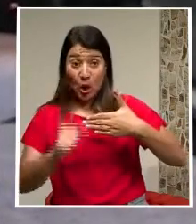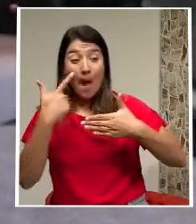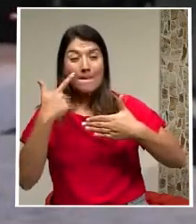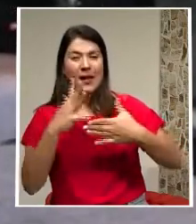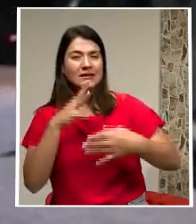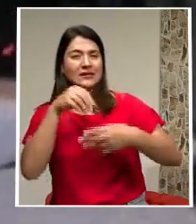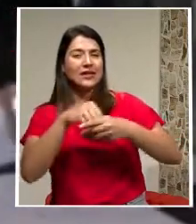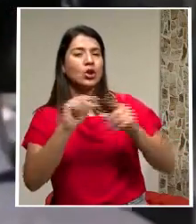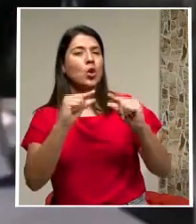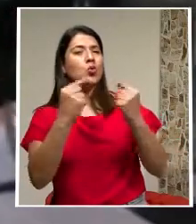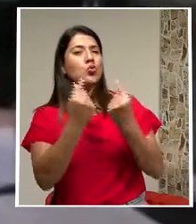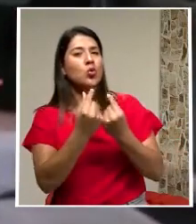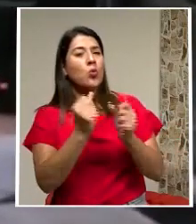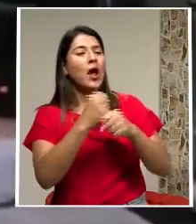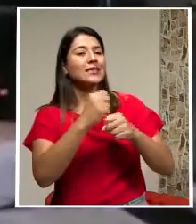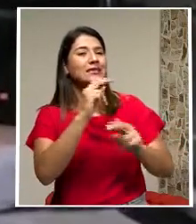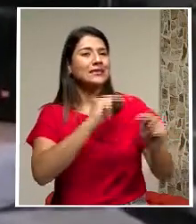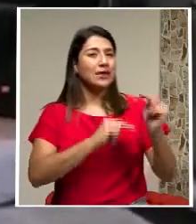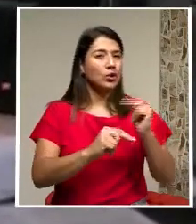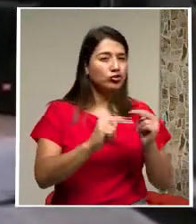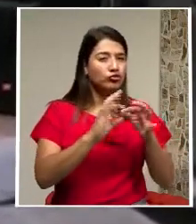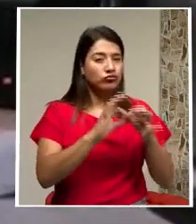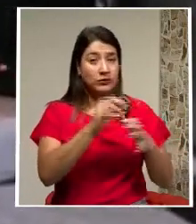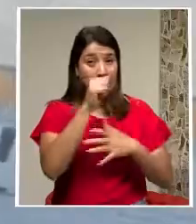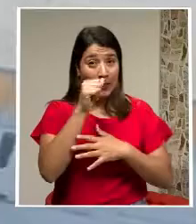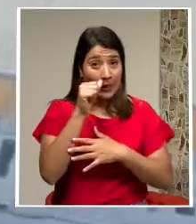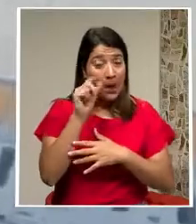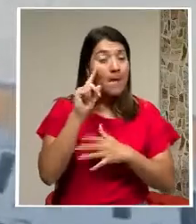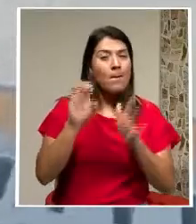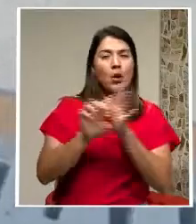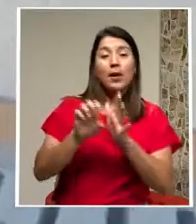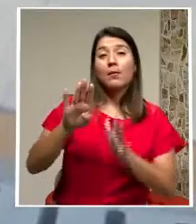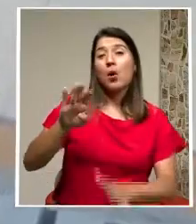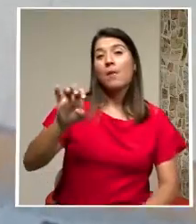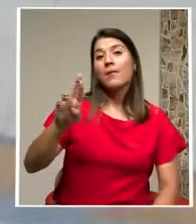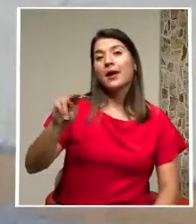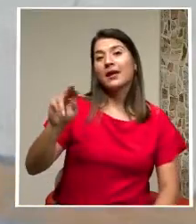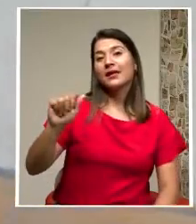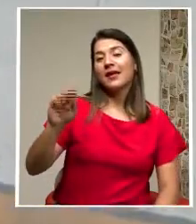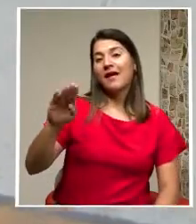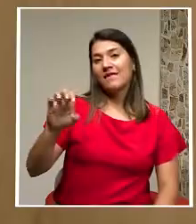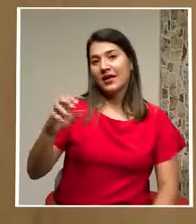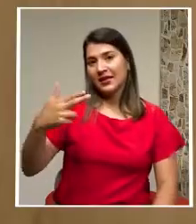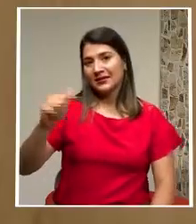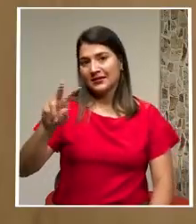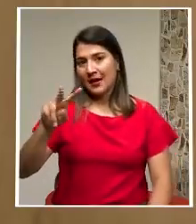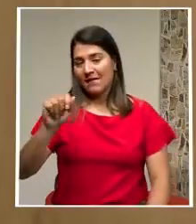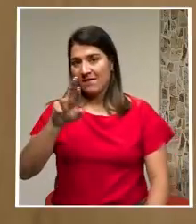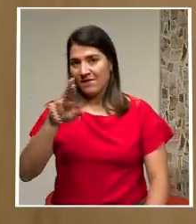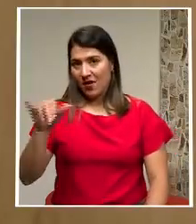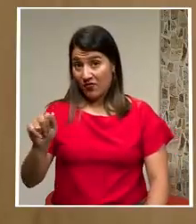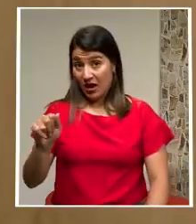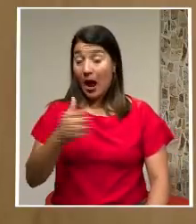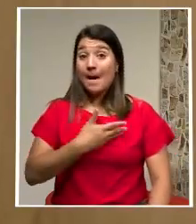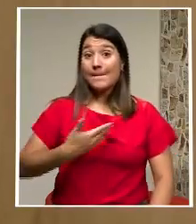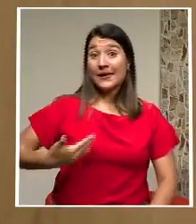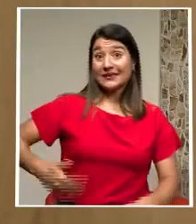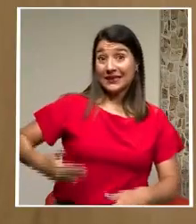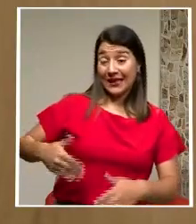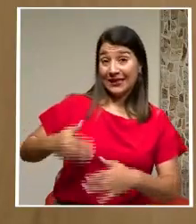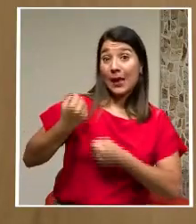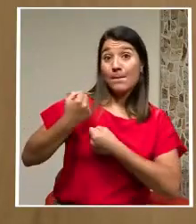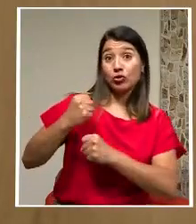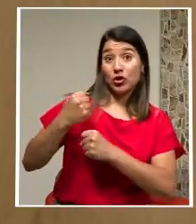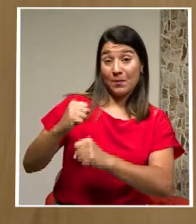banda dedicada al narcotráfico entre los detenidos está Bernabé Chavarría presidente municipal de Corredores Viales confirmó este